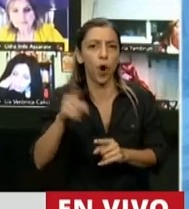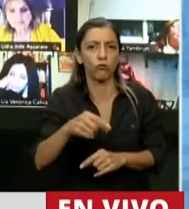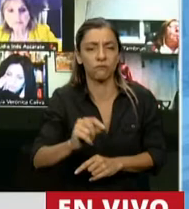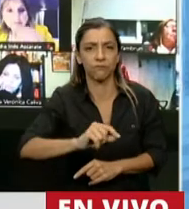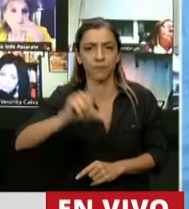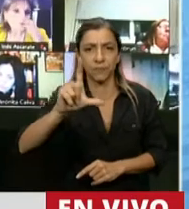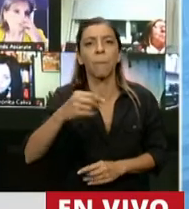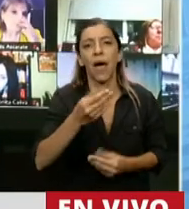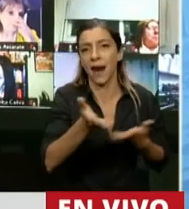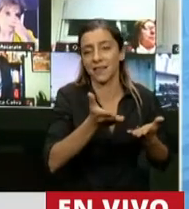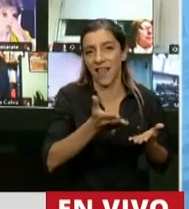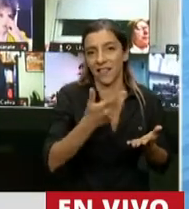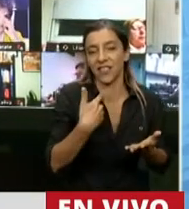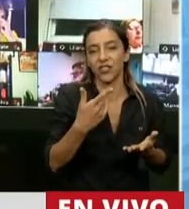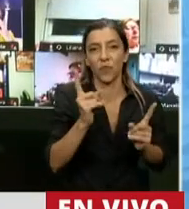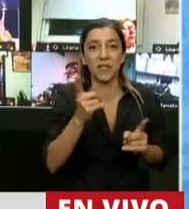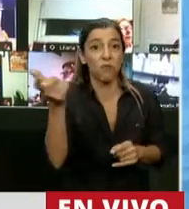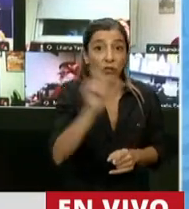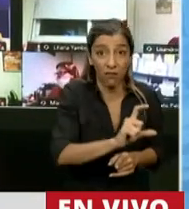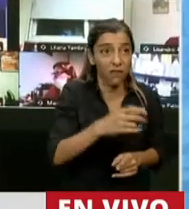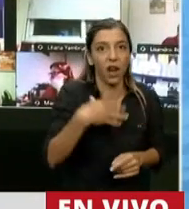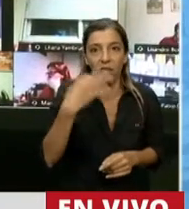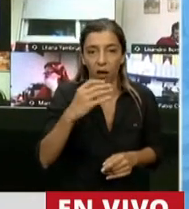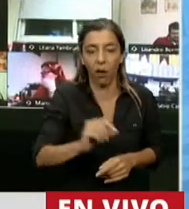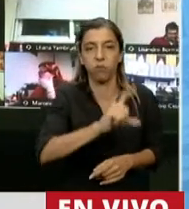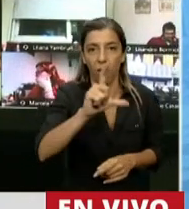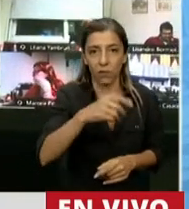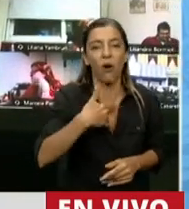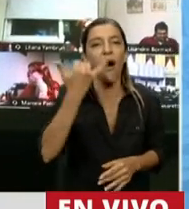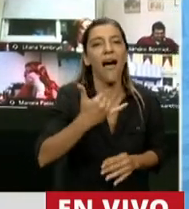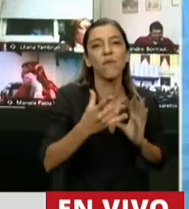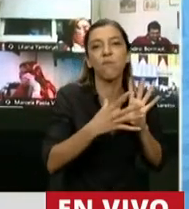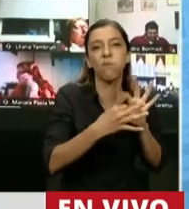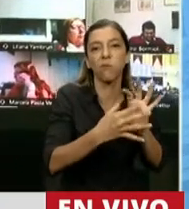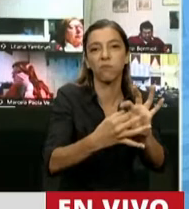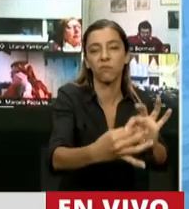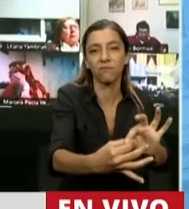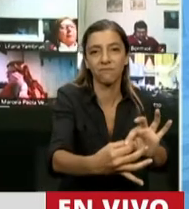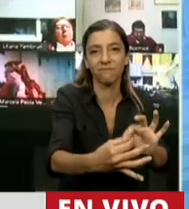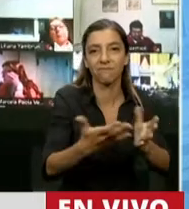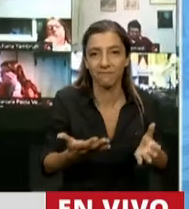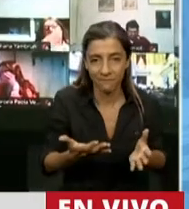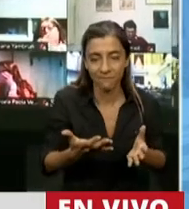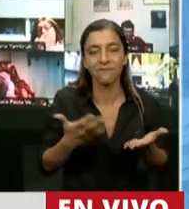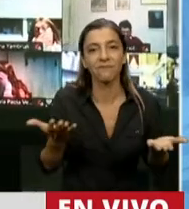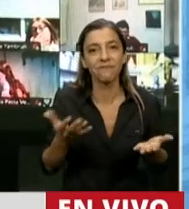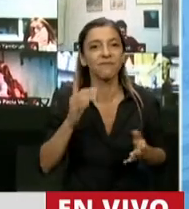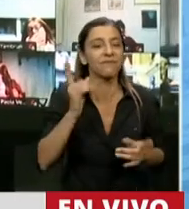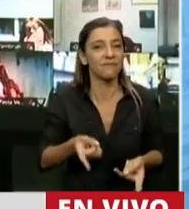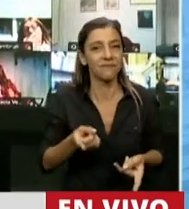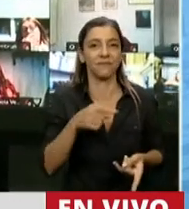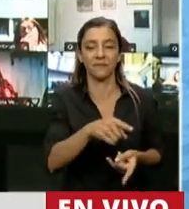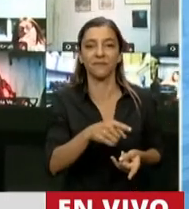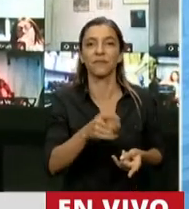costo de los servicios de seguridad transferidos. Hay una relación directa, como así también ratifica este